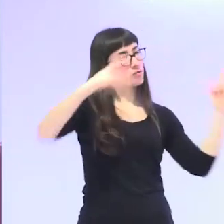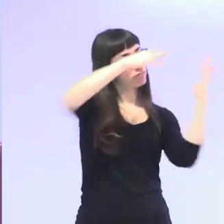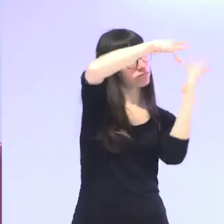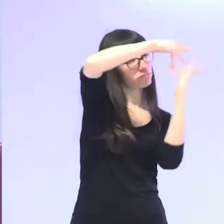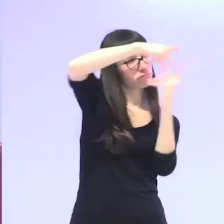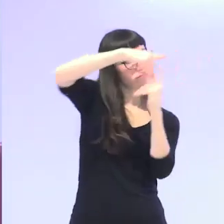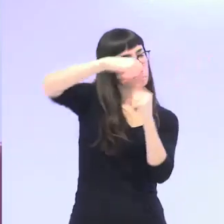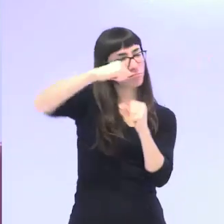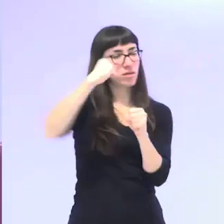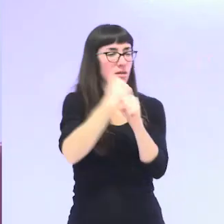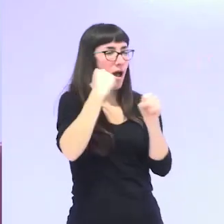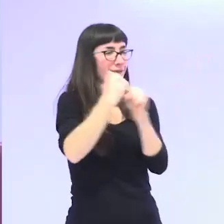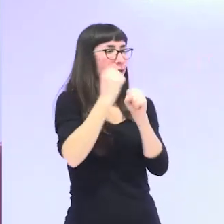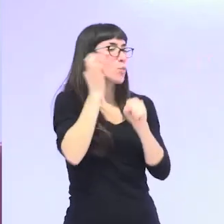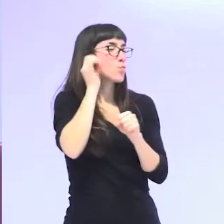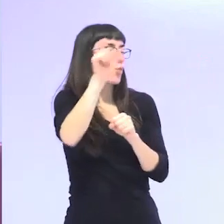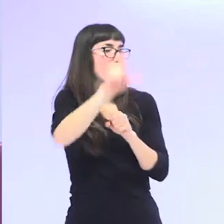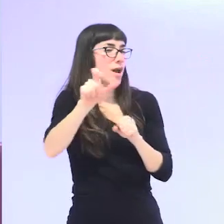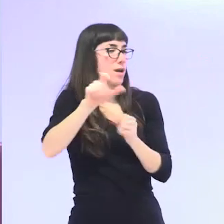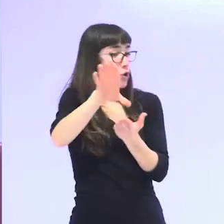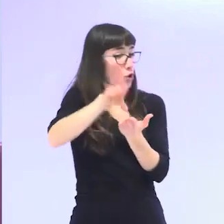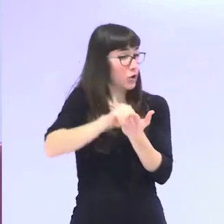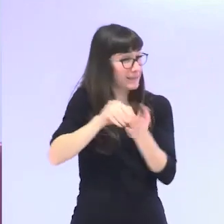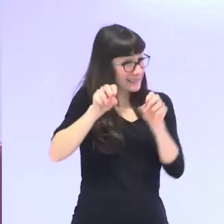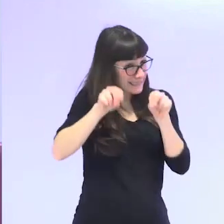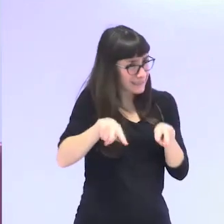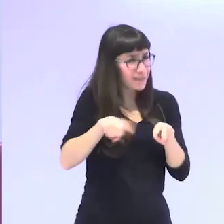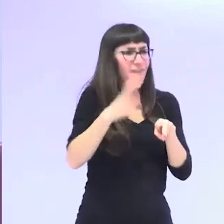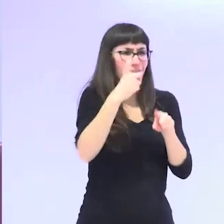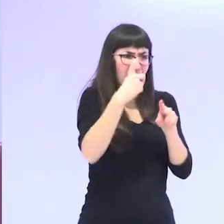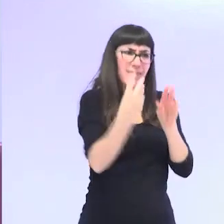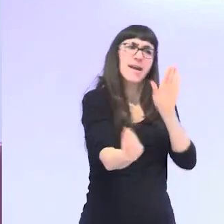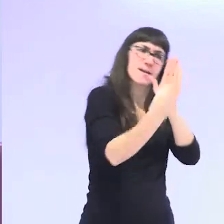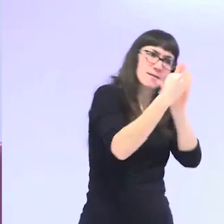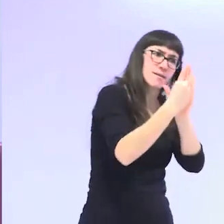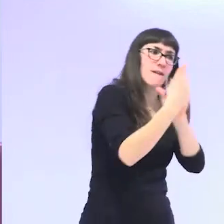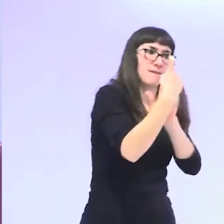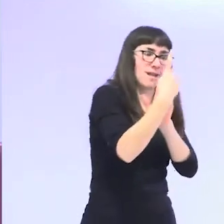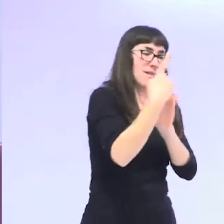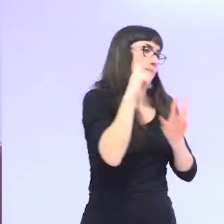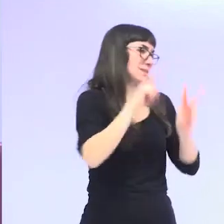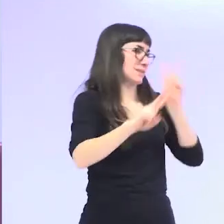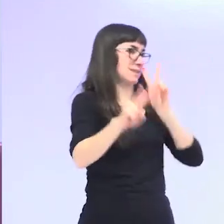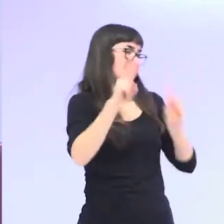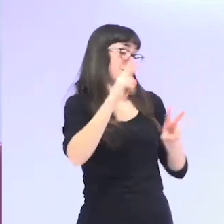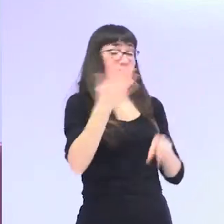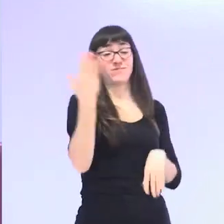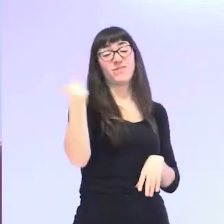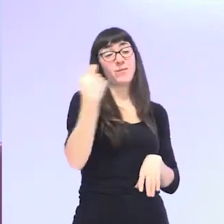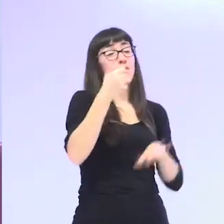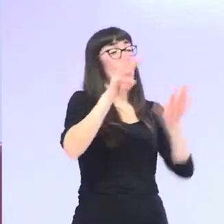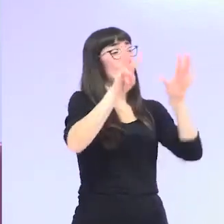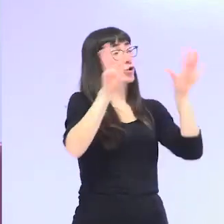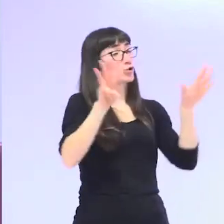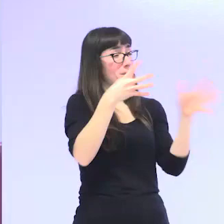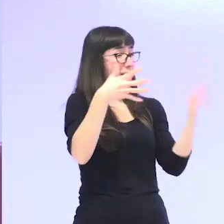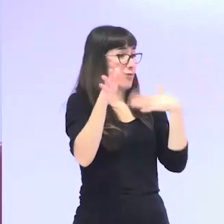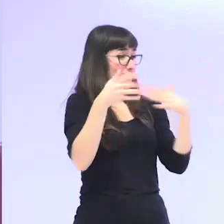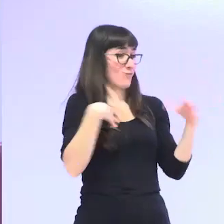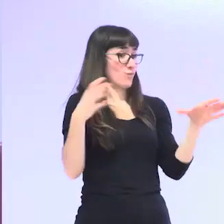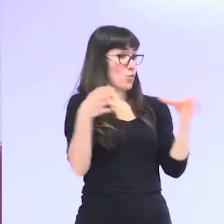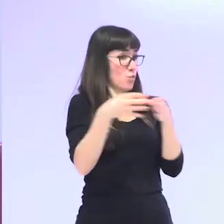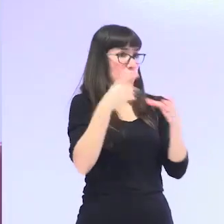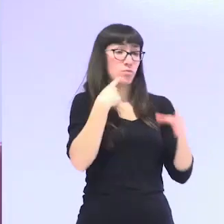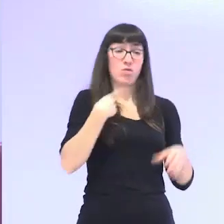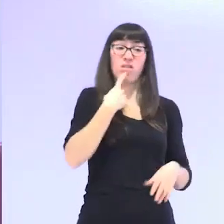mayores yo en el último 8 de marzo con los colectivos con los que trabajo de mujeres mayores yo les dije ¿sabéis lo que tenéis que hacer? una